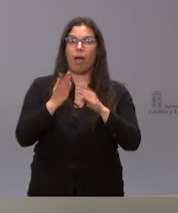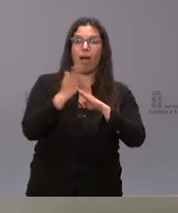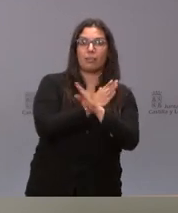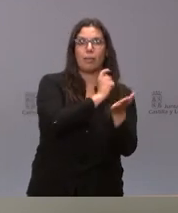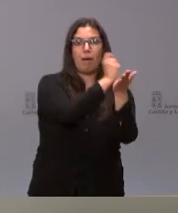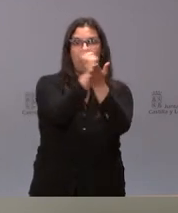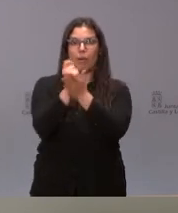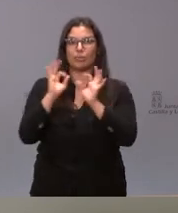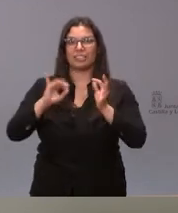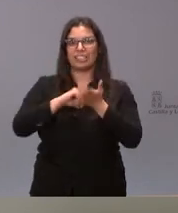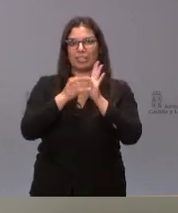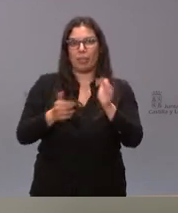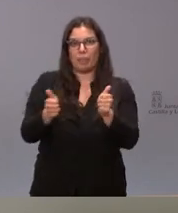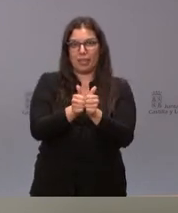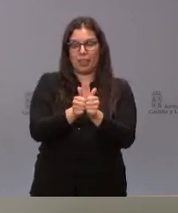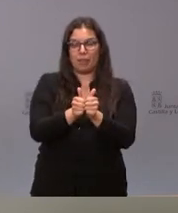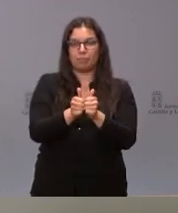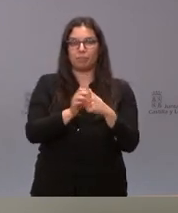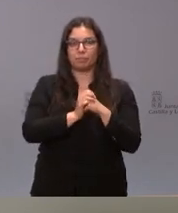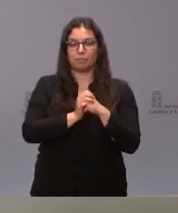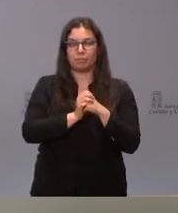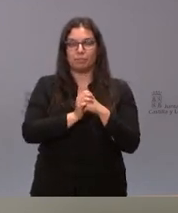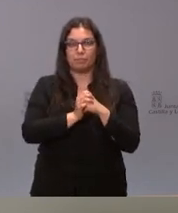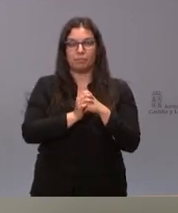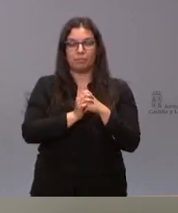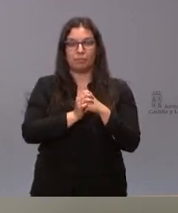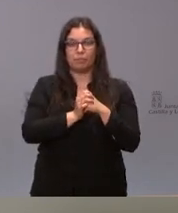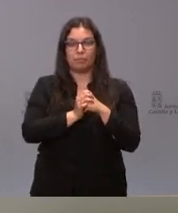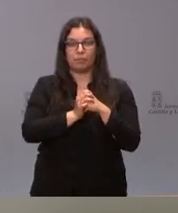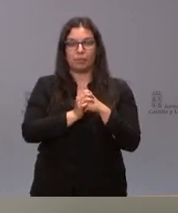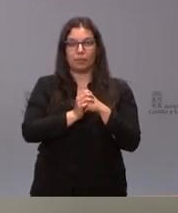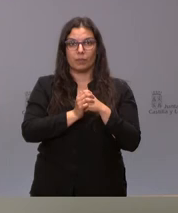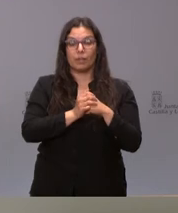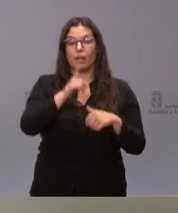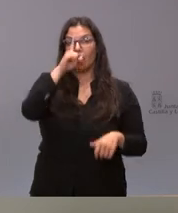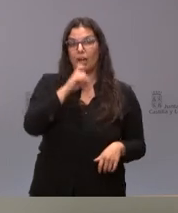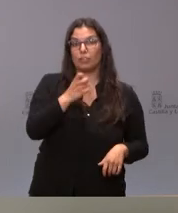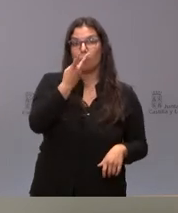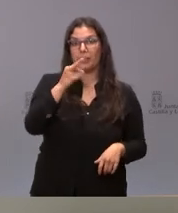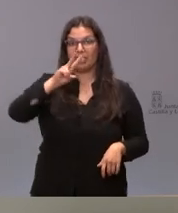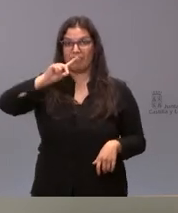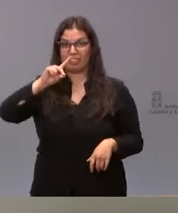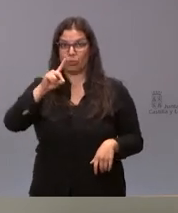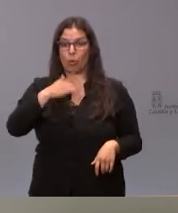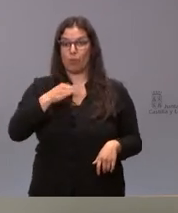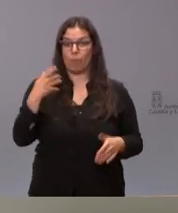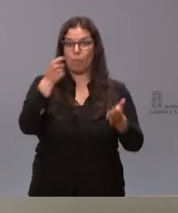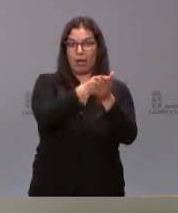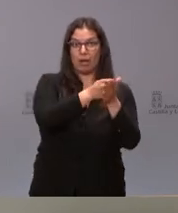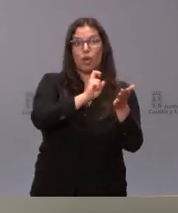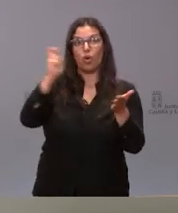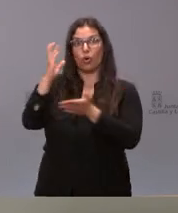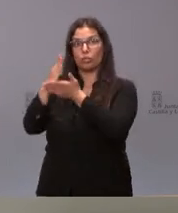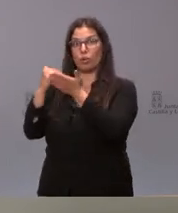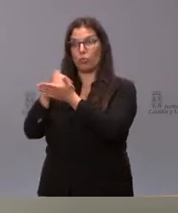sistema de dependencia como les he dicho cantidades que hubiéramos podido pagar en el año 2021 que otras comunidades autónomas han